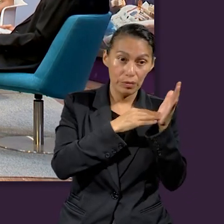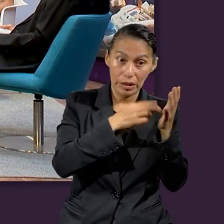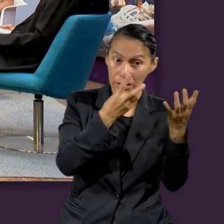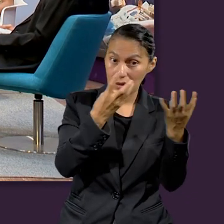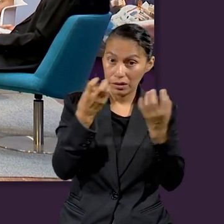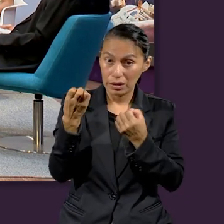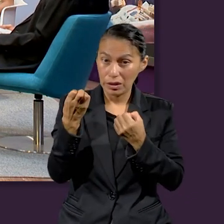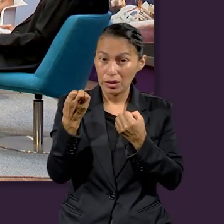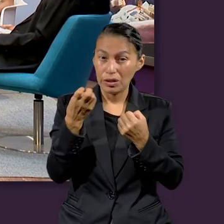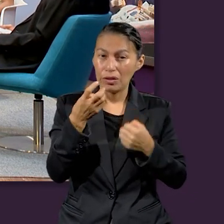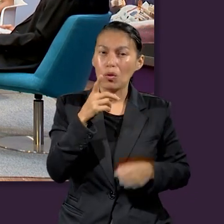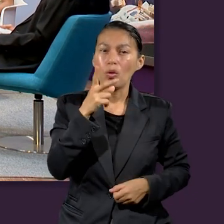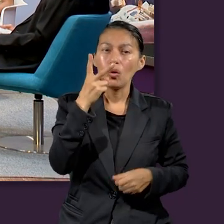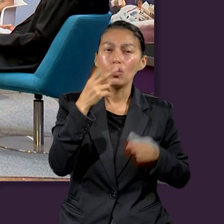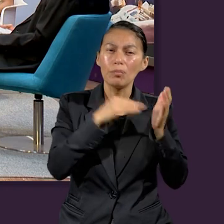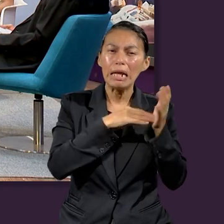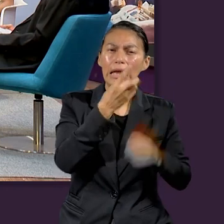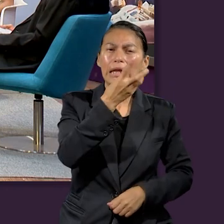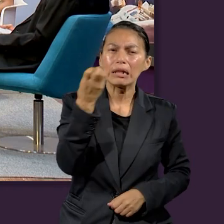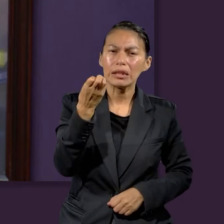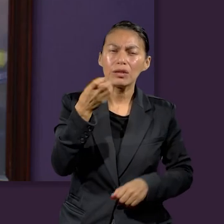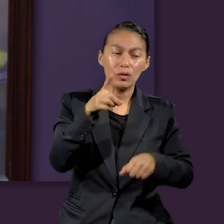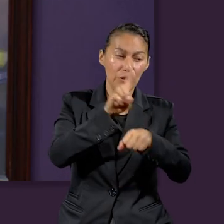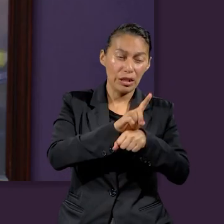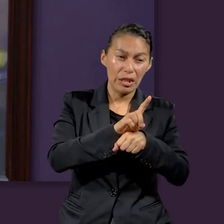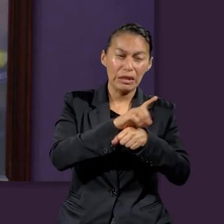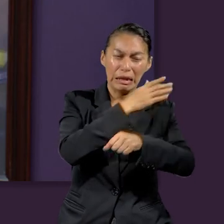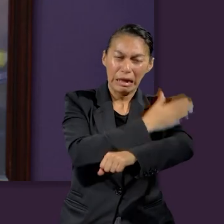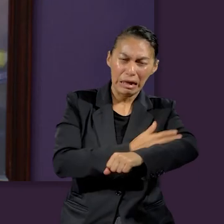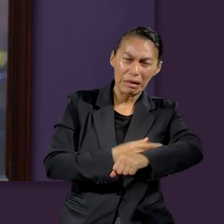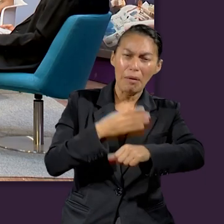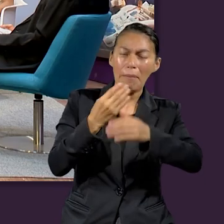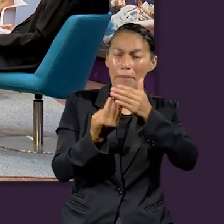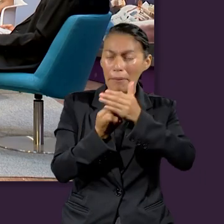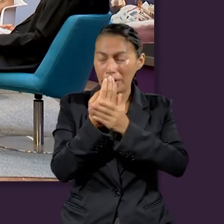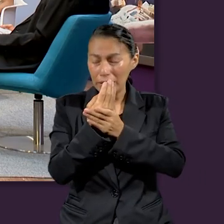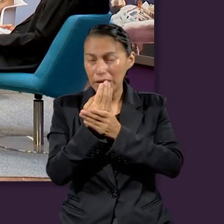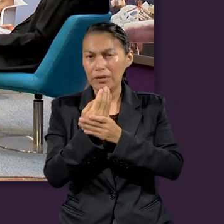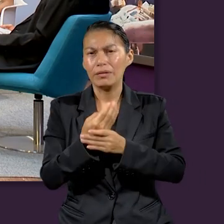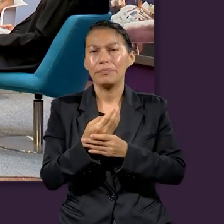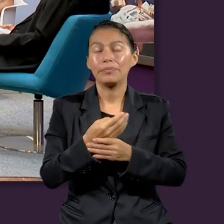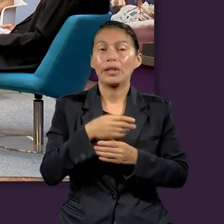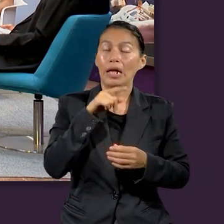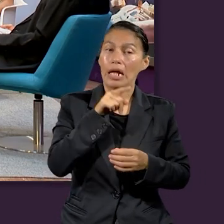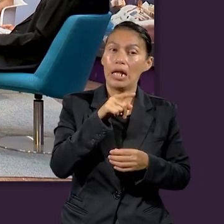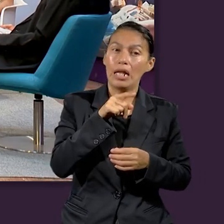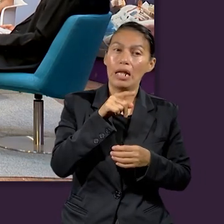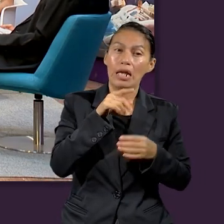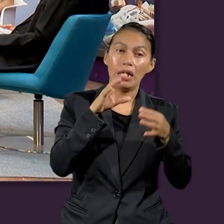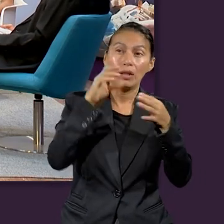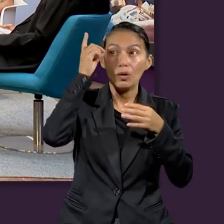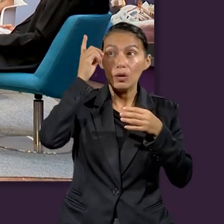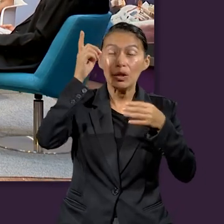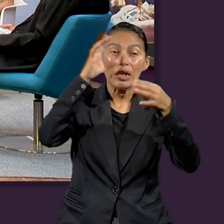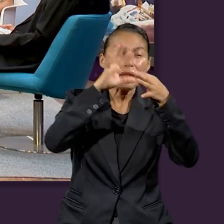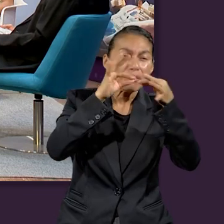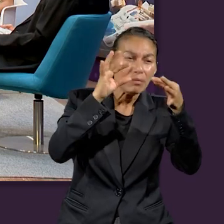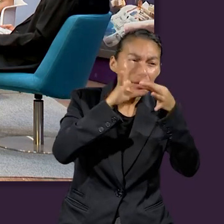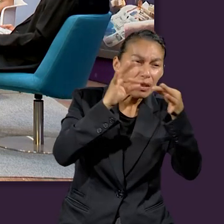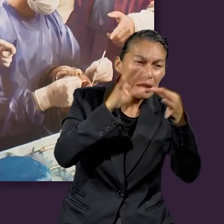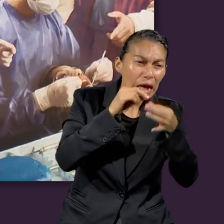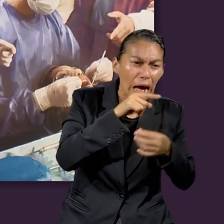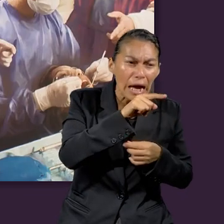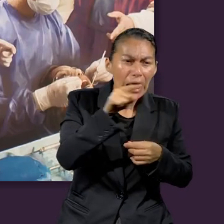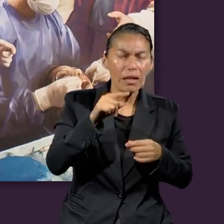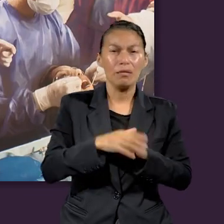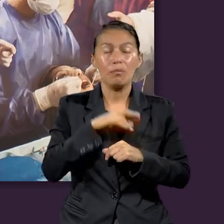purificado. Sin embargo, el Señor se toma el trabajo de explicarle la profecía a Daniel en función de lo que él quería. Él estaba